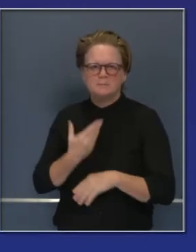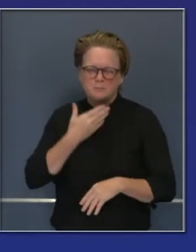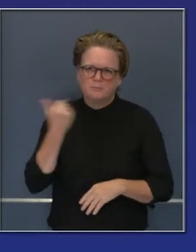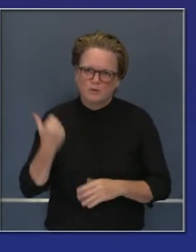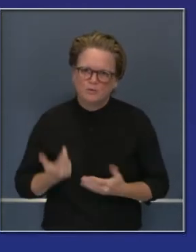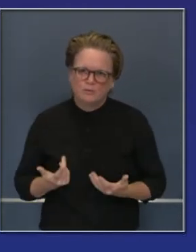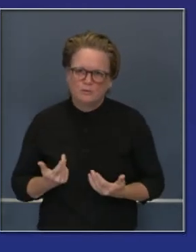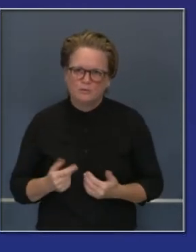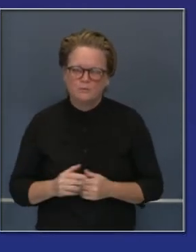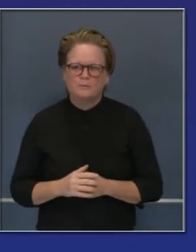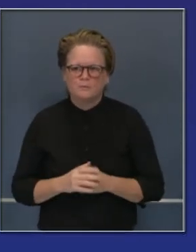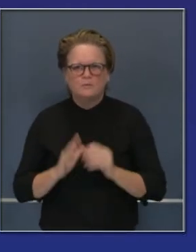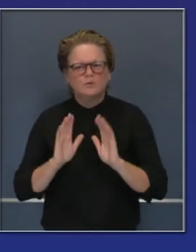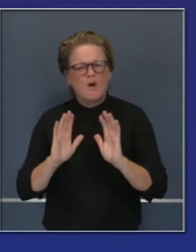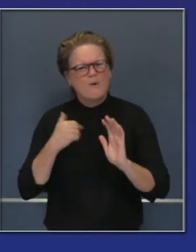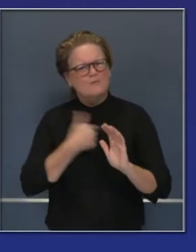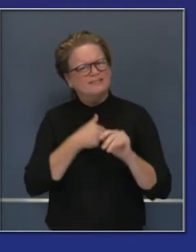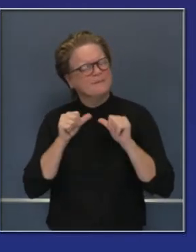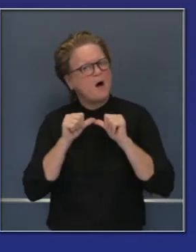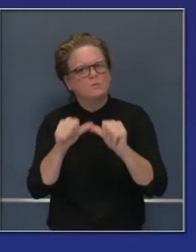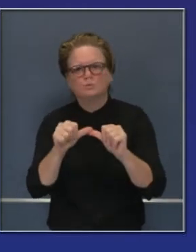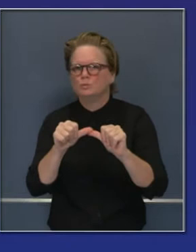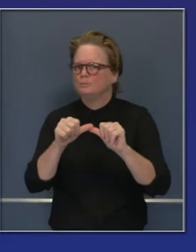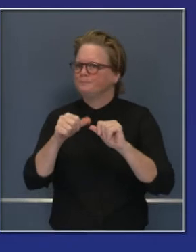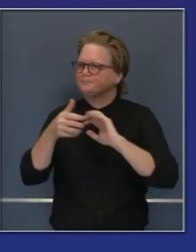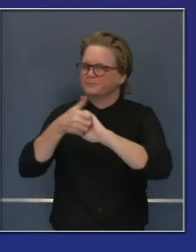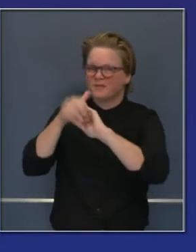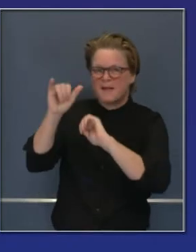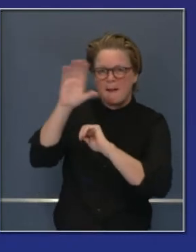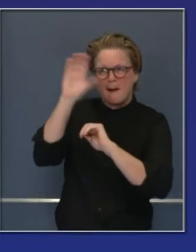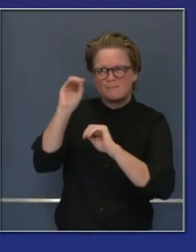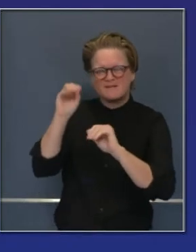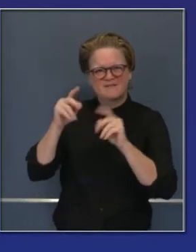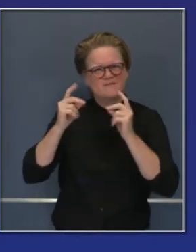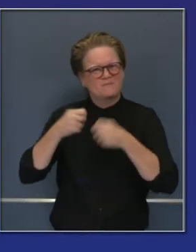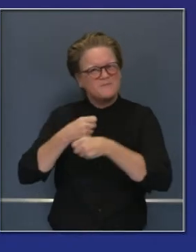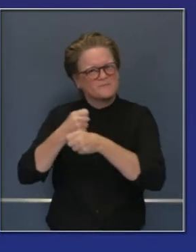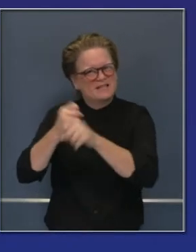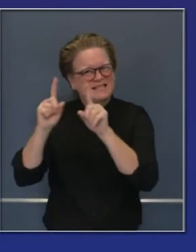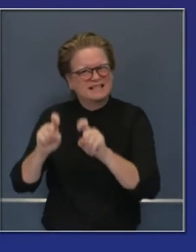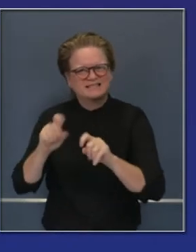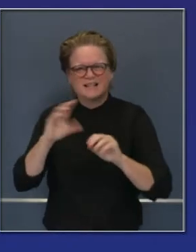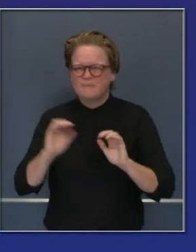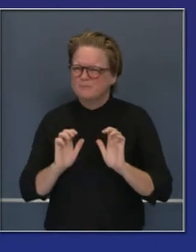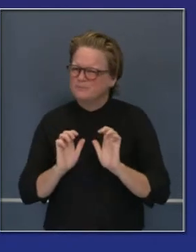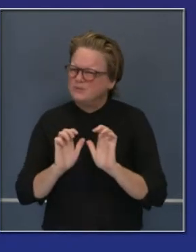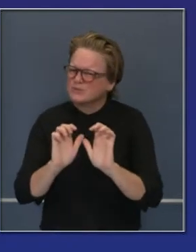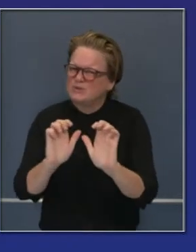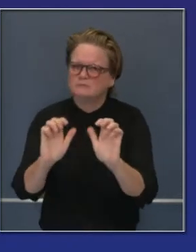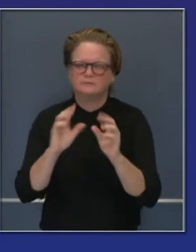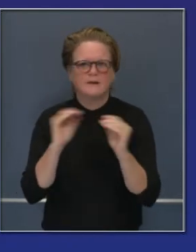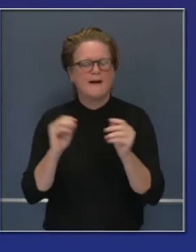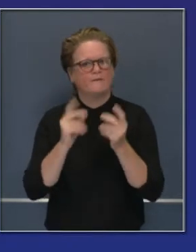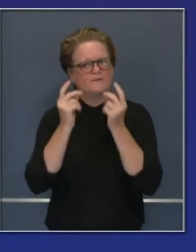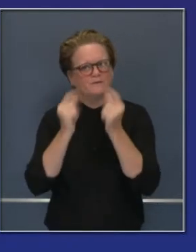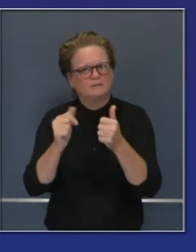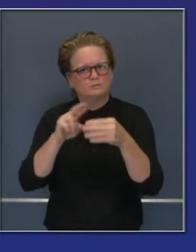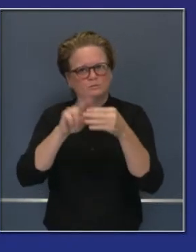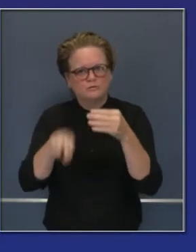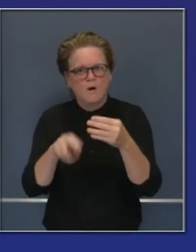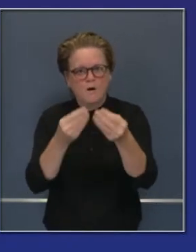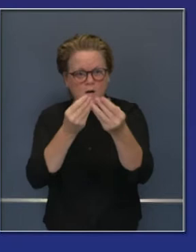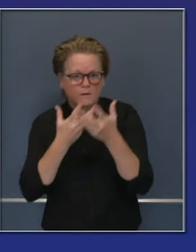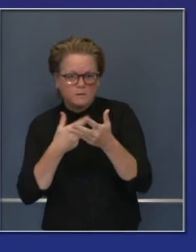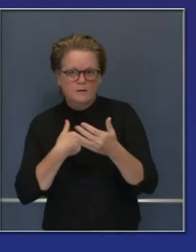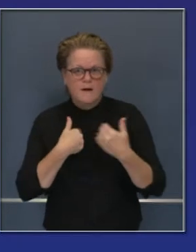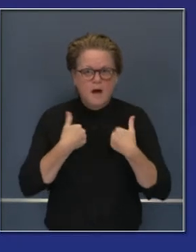obsoletas o innecesarias realmente las pruebas e inútiles realmente. Así que eso son, tienen que ser